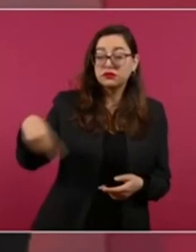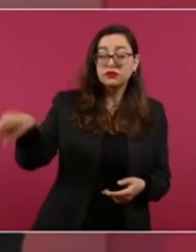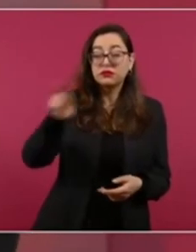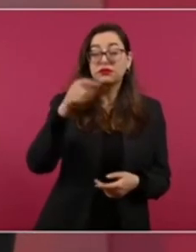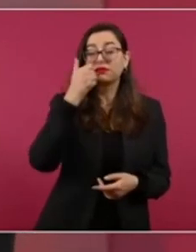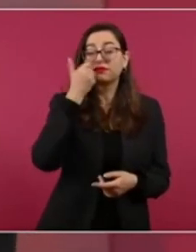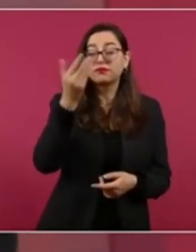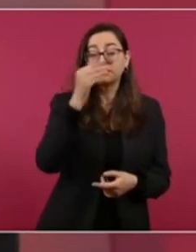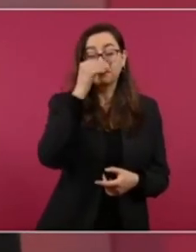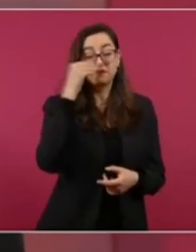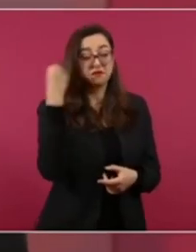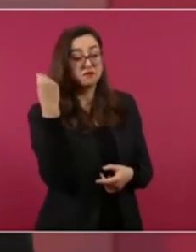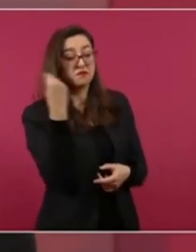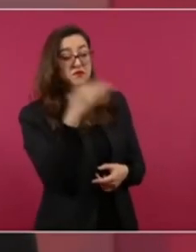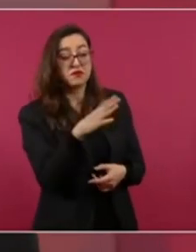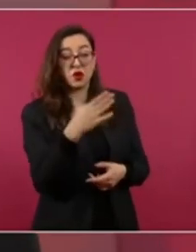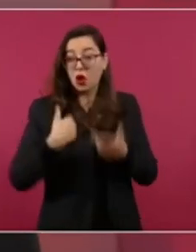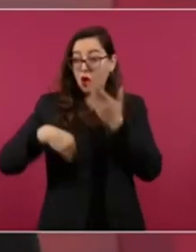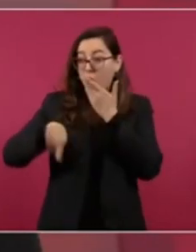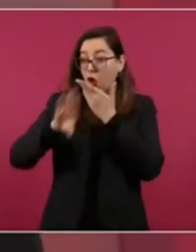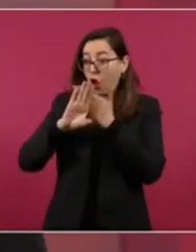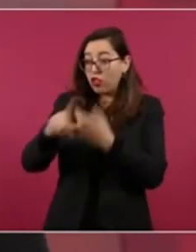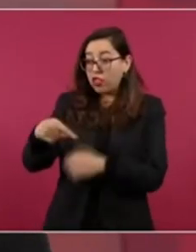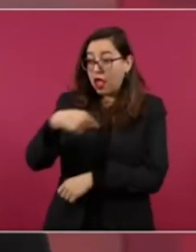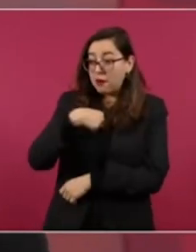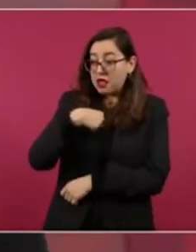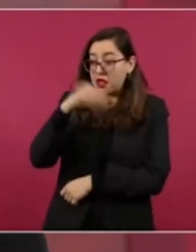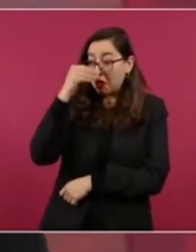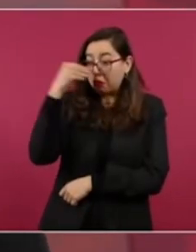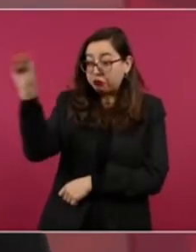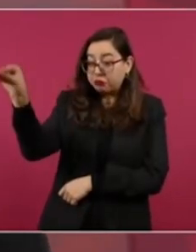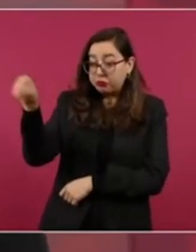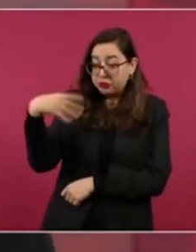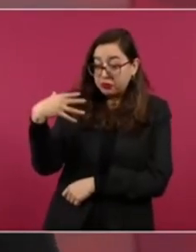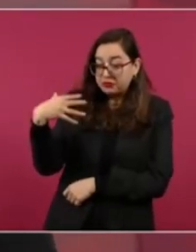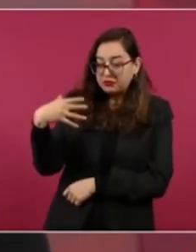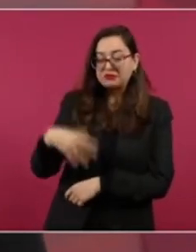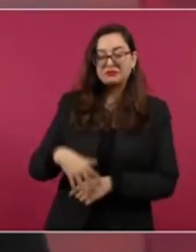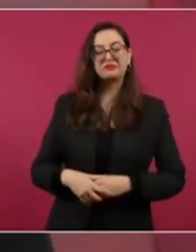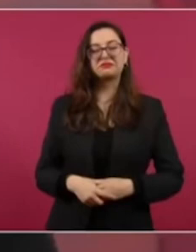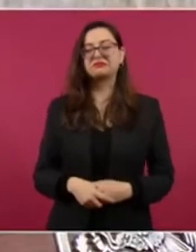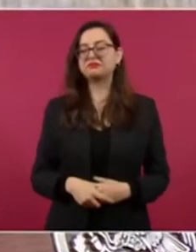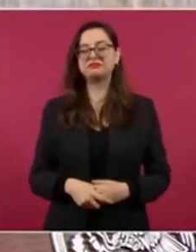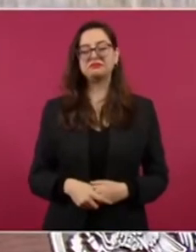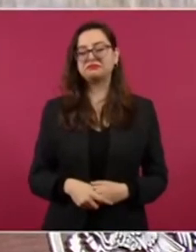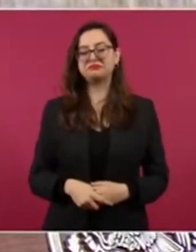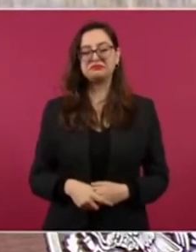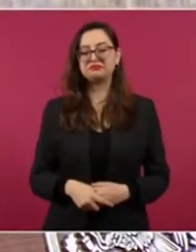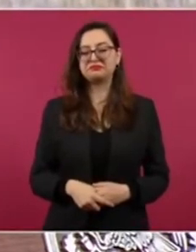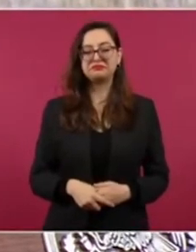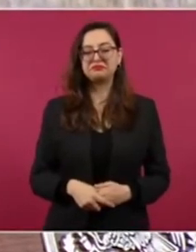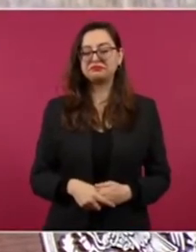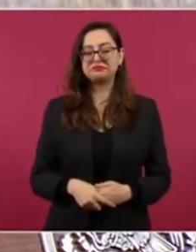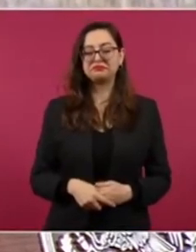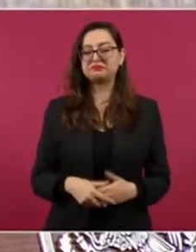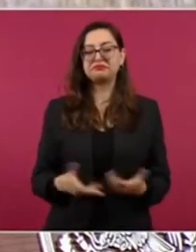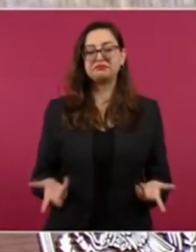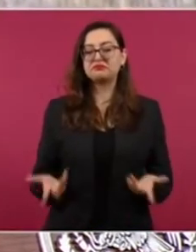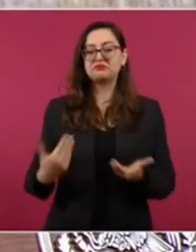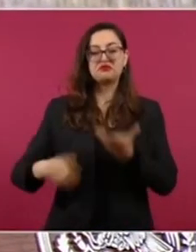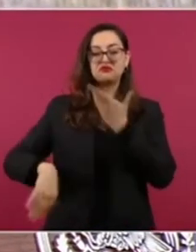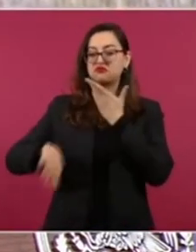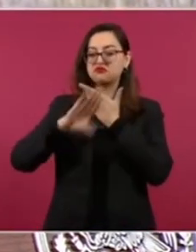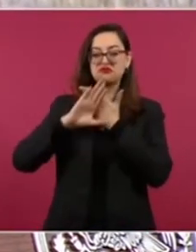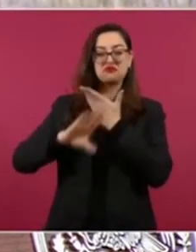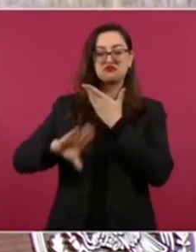causaría para afectar nuestro